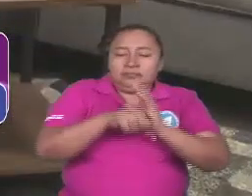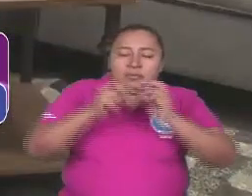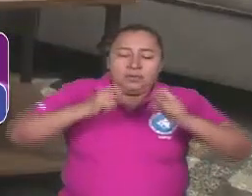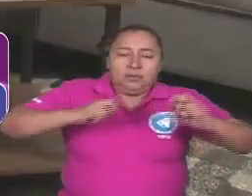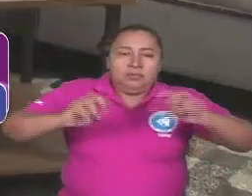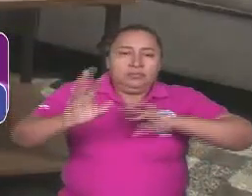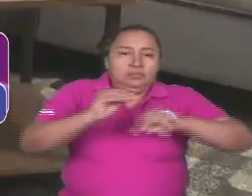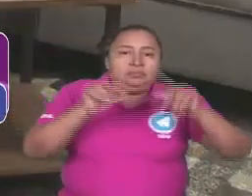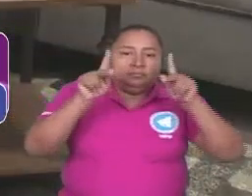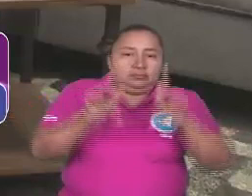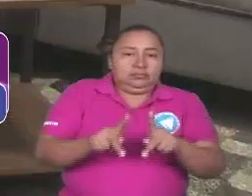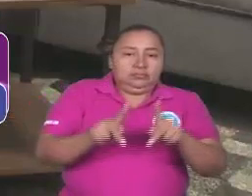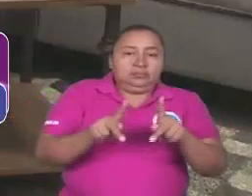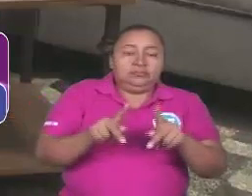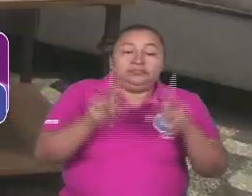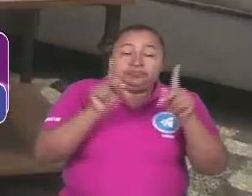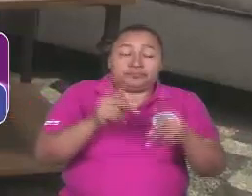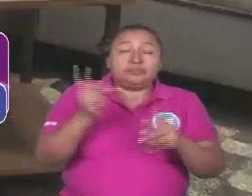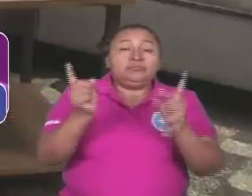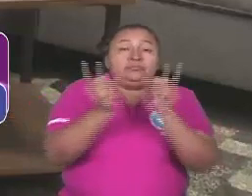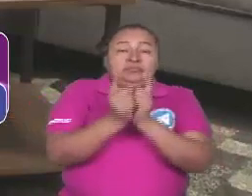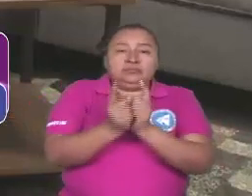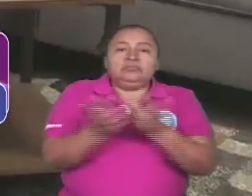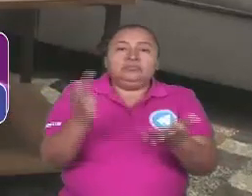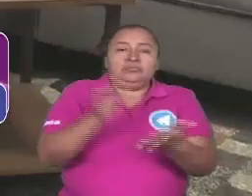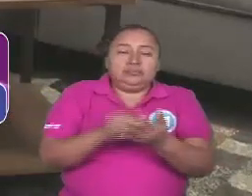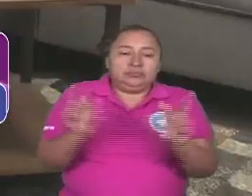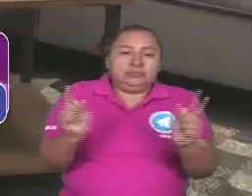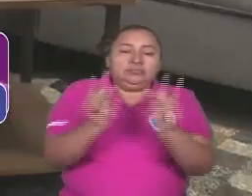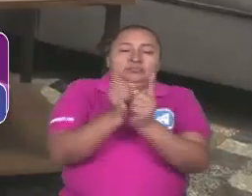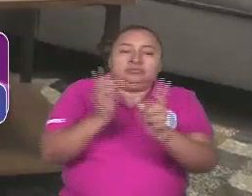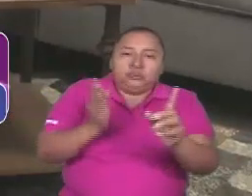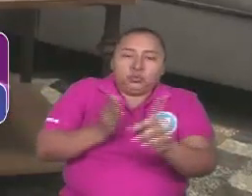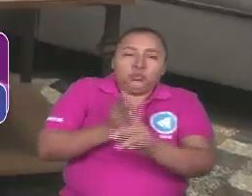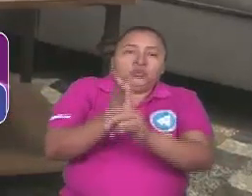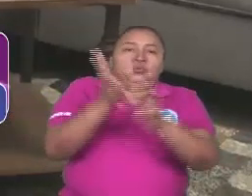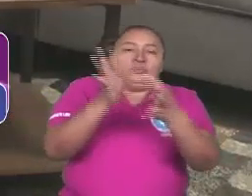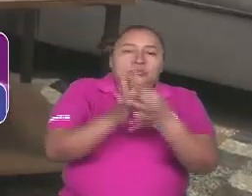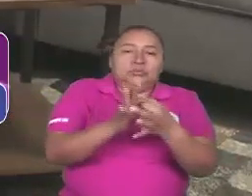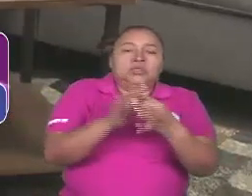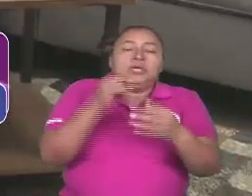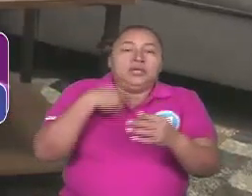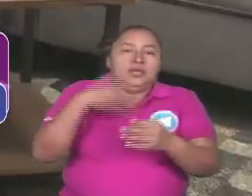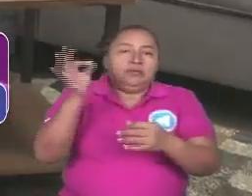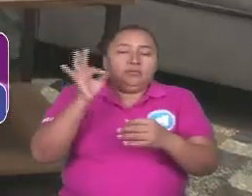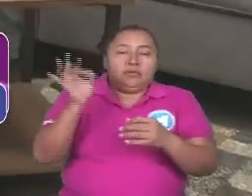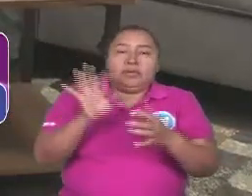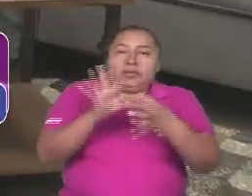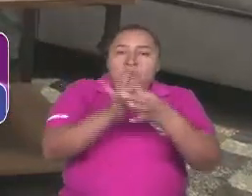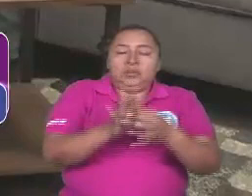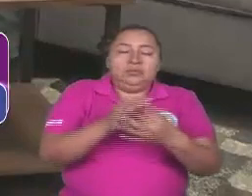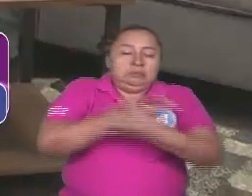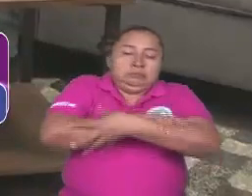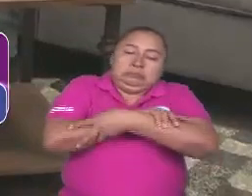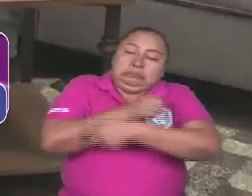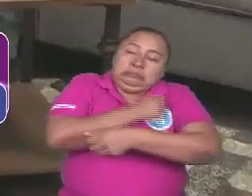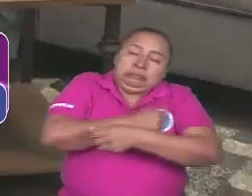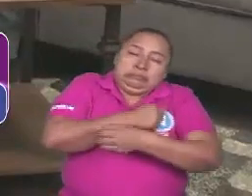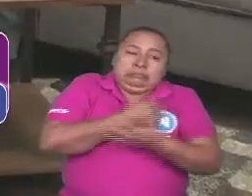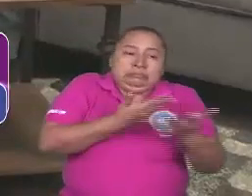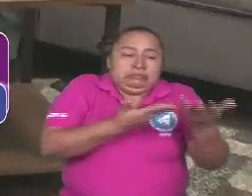para que la gente encuentre y reencuentre el camino de la unidad. Y la lógica, la unidad, esto, la reconciliación,